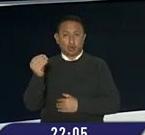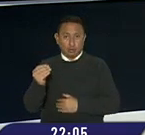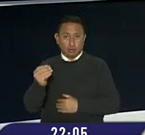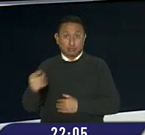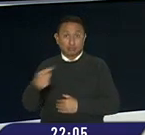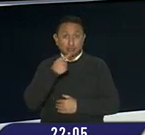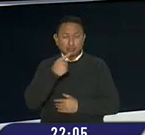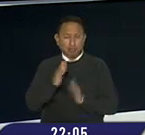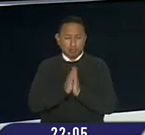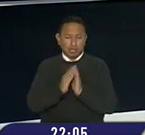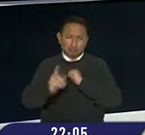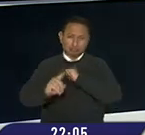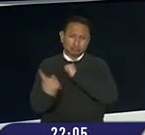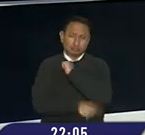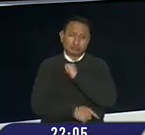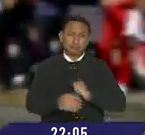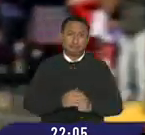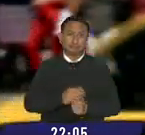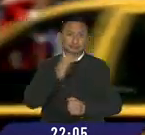pide justicia.